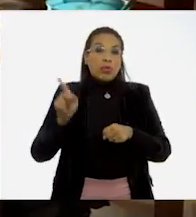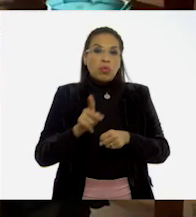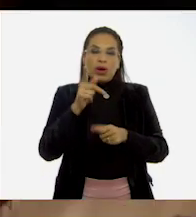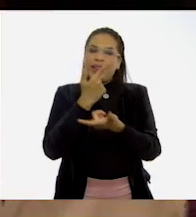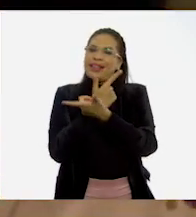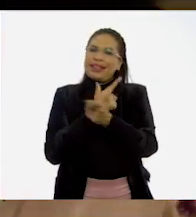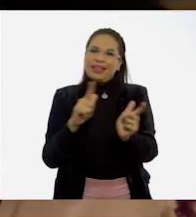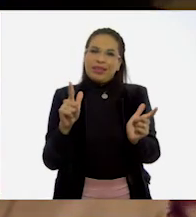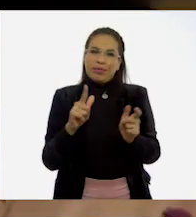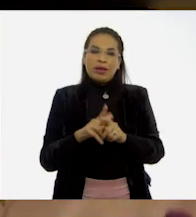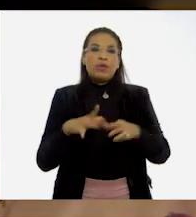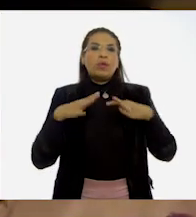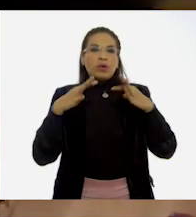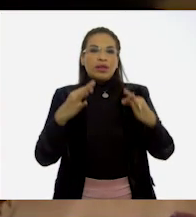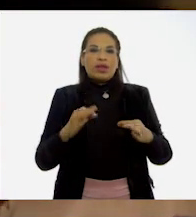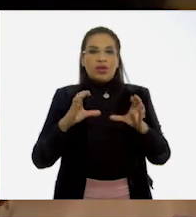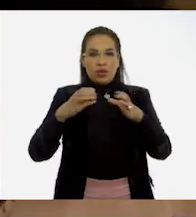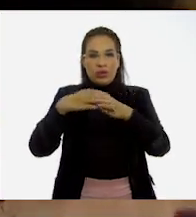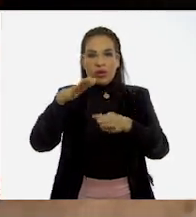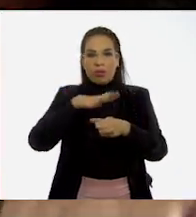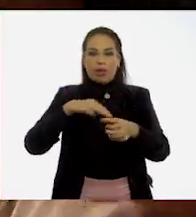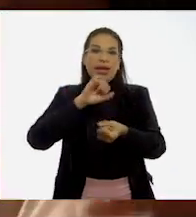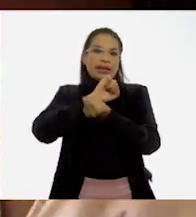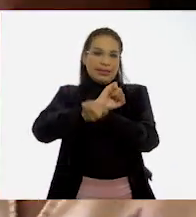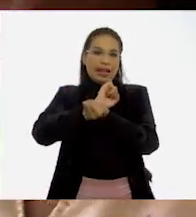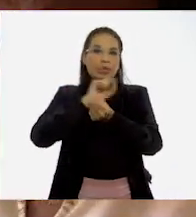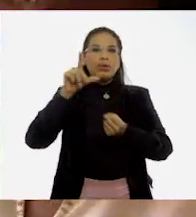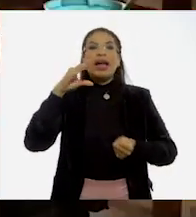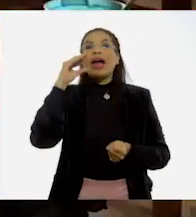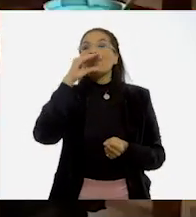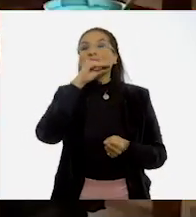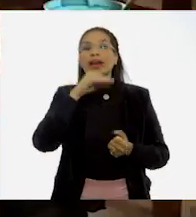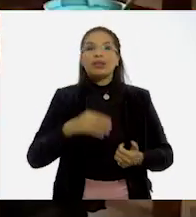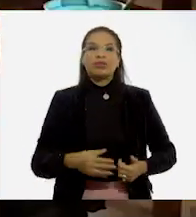libre fundado por una comunidad de esclavos africanos.